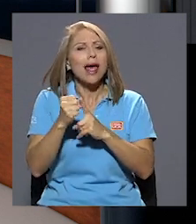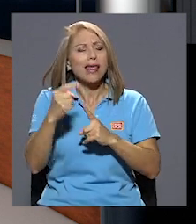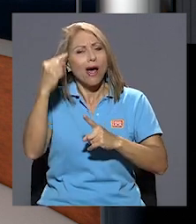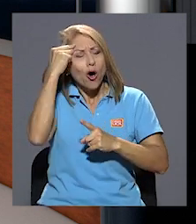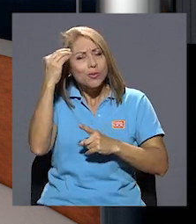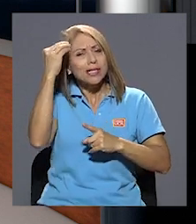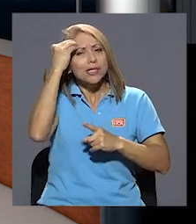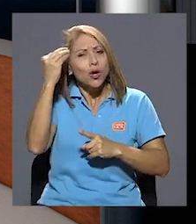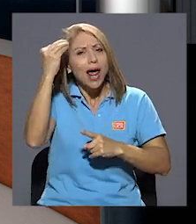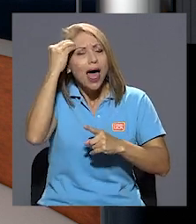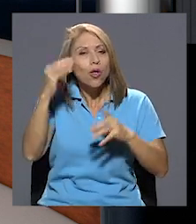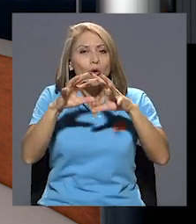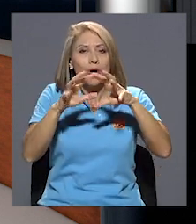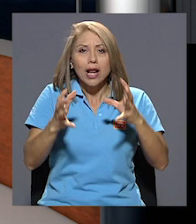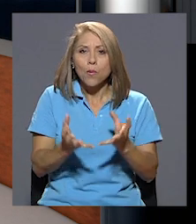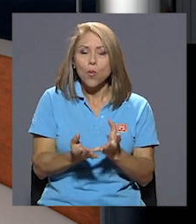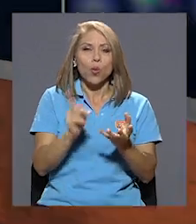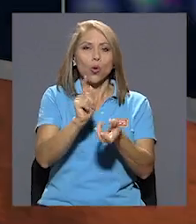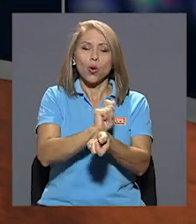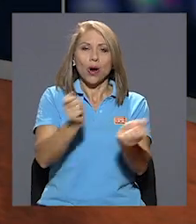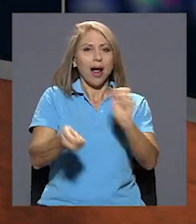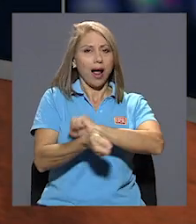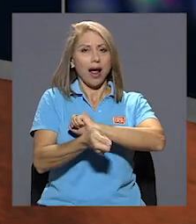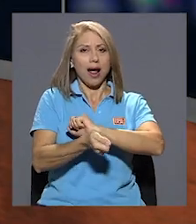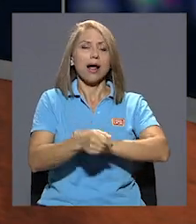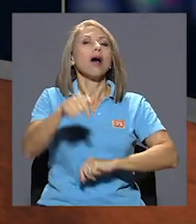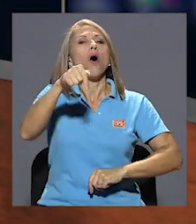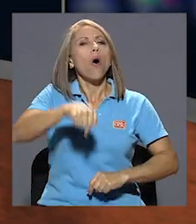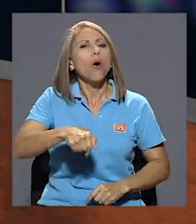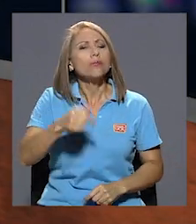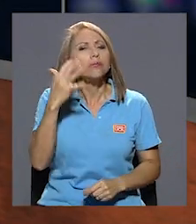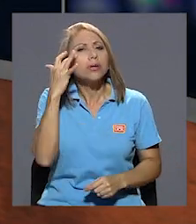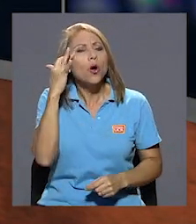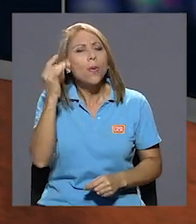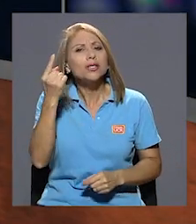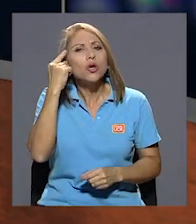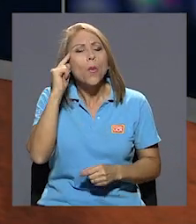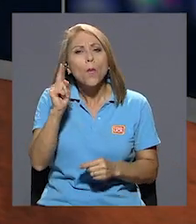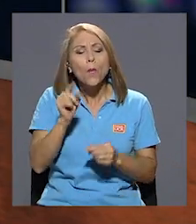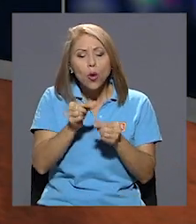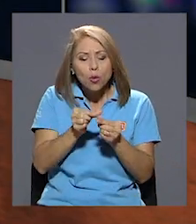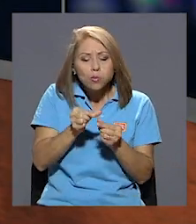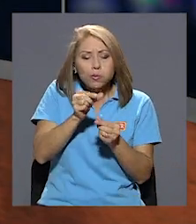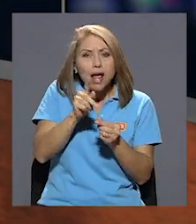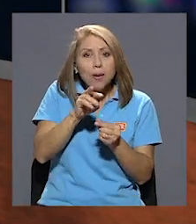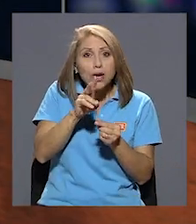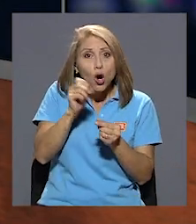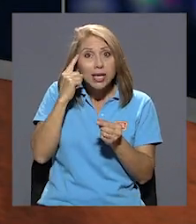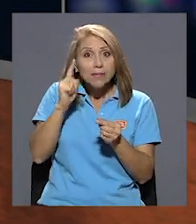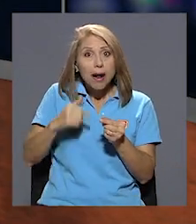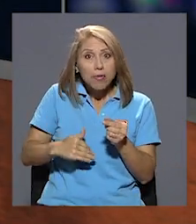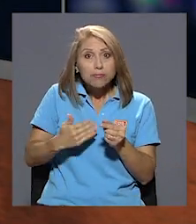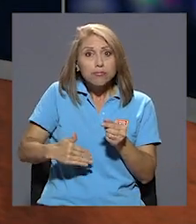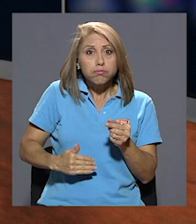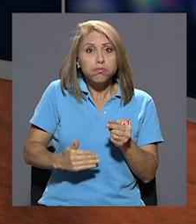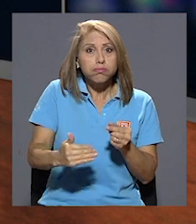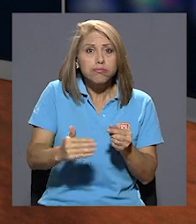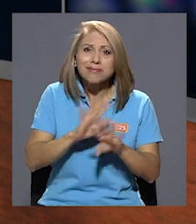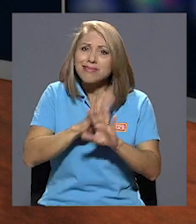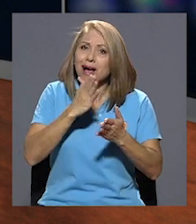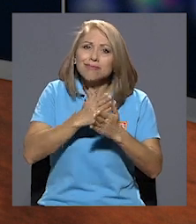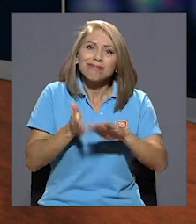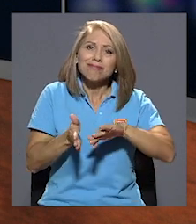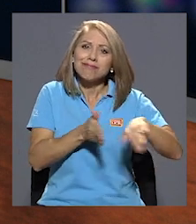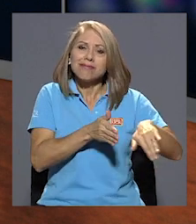con que el mundo no cambie. Hoy la preocupación por los embriones dejó de existir, como dejará de